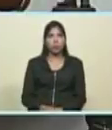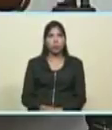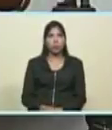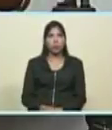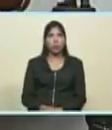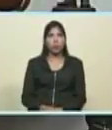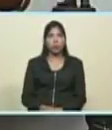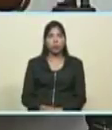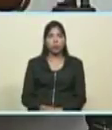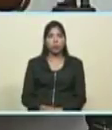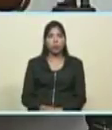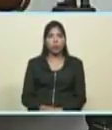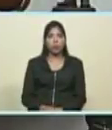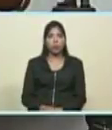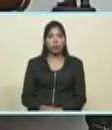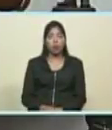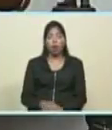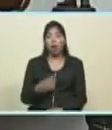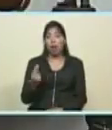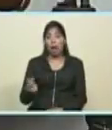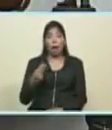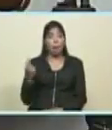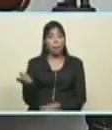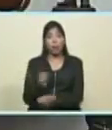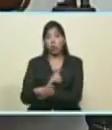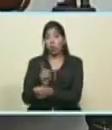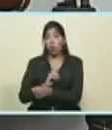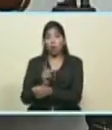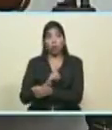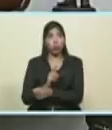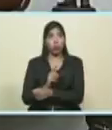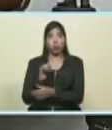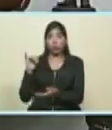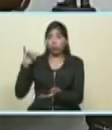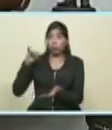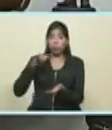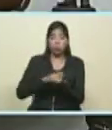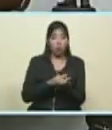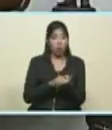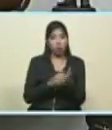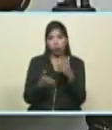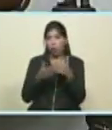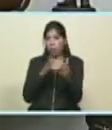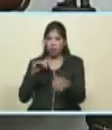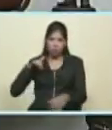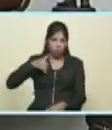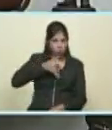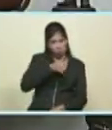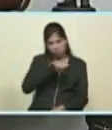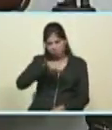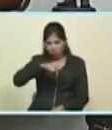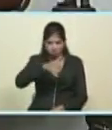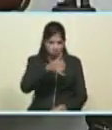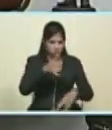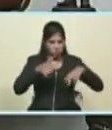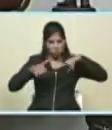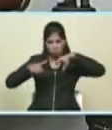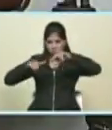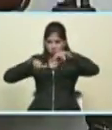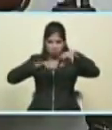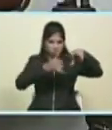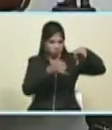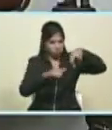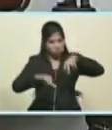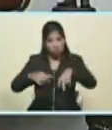y había que actuar inmediatamente meterse hasta por el medio del huracán y llegar y poder